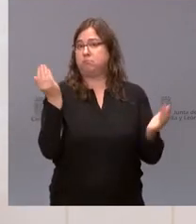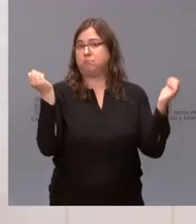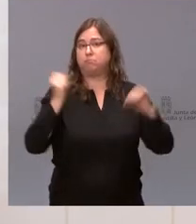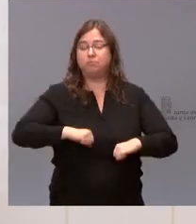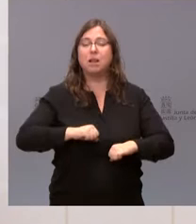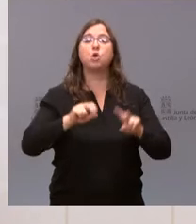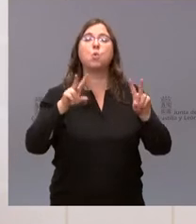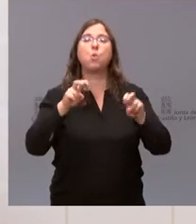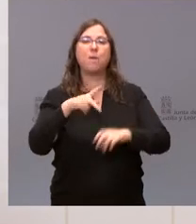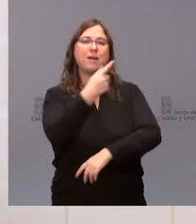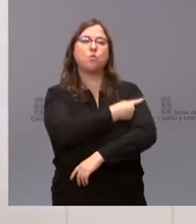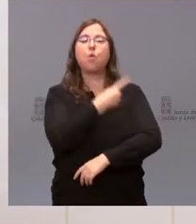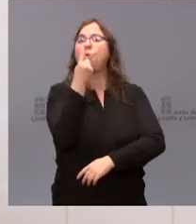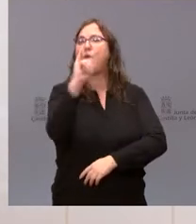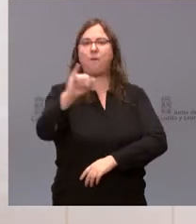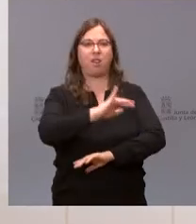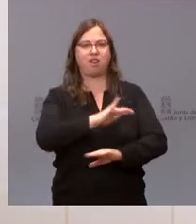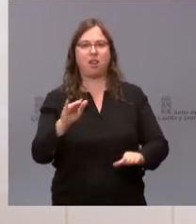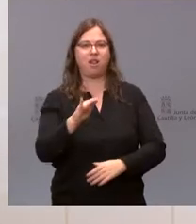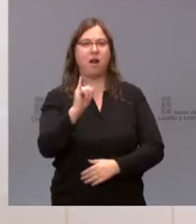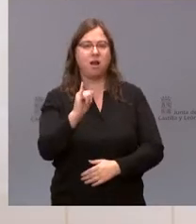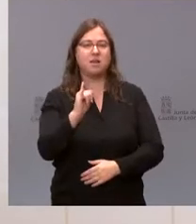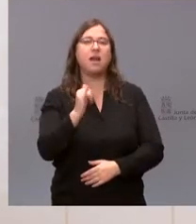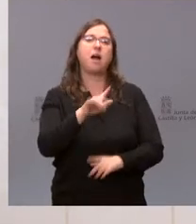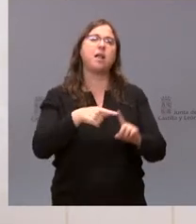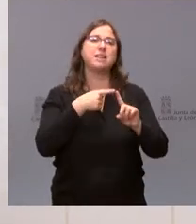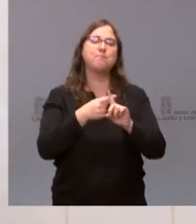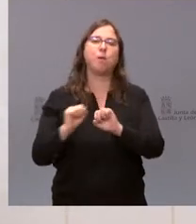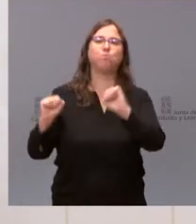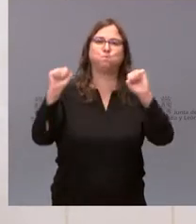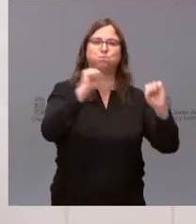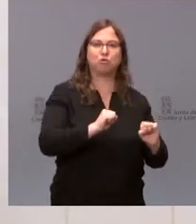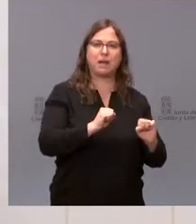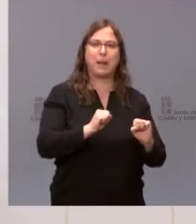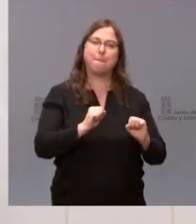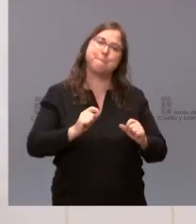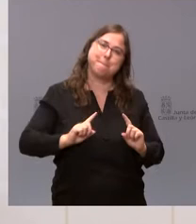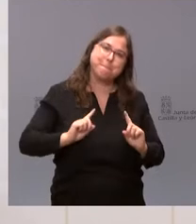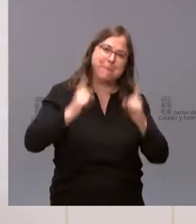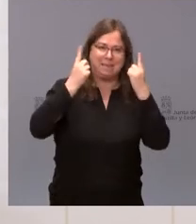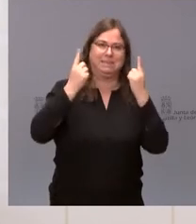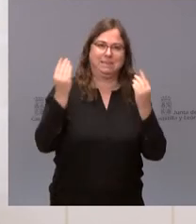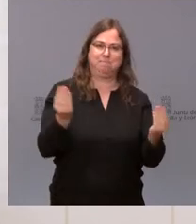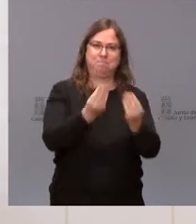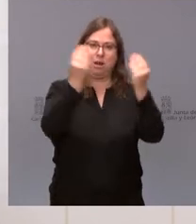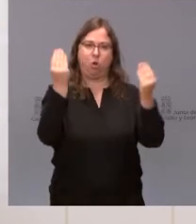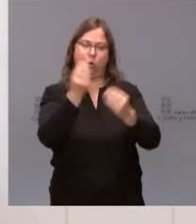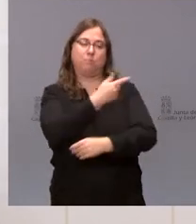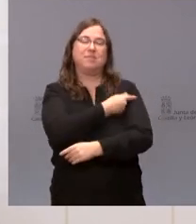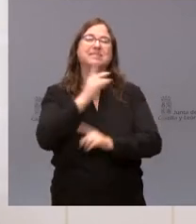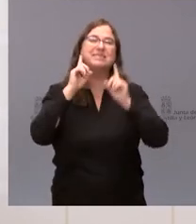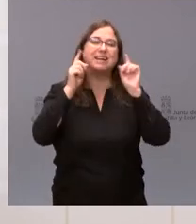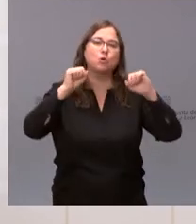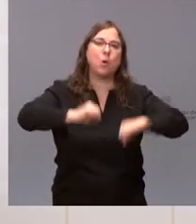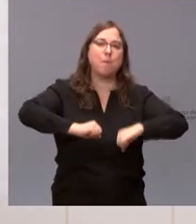vacuna que solo necesita un pinchazo y que además protege todavía con mayor eficacia a las personas mayores